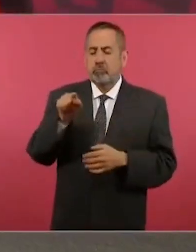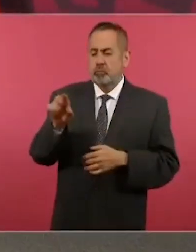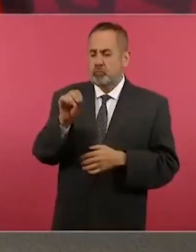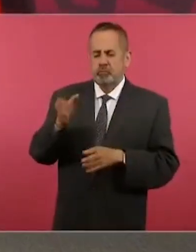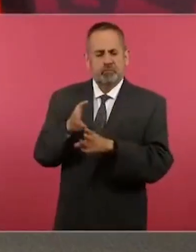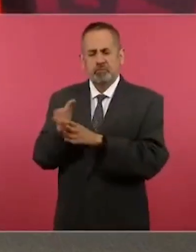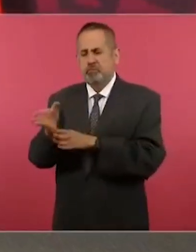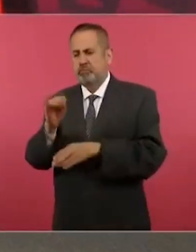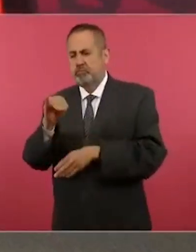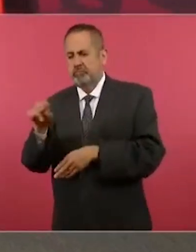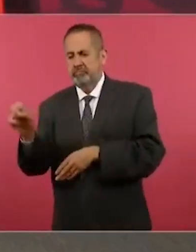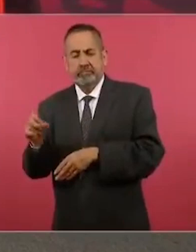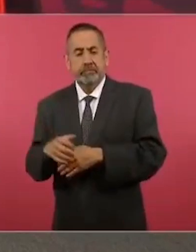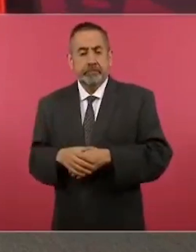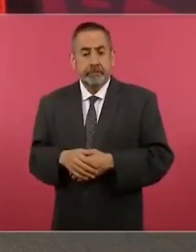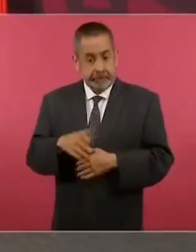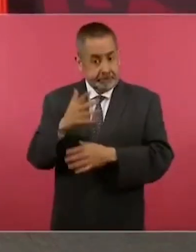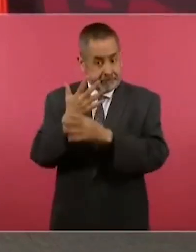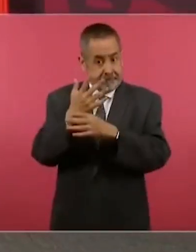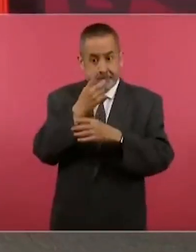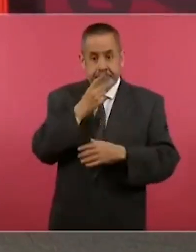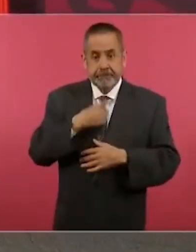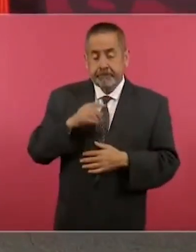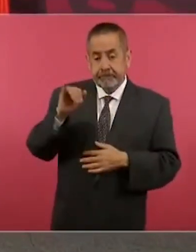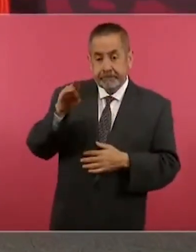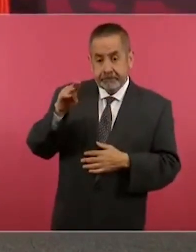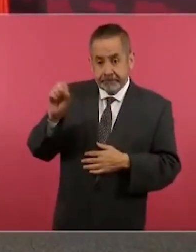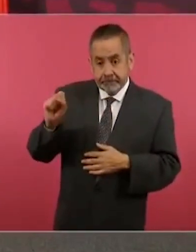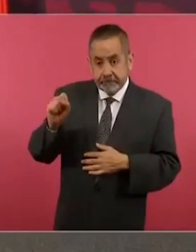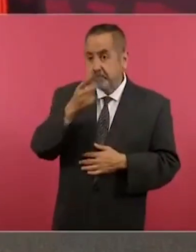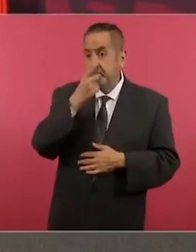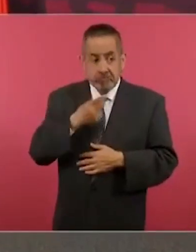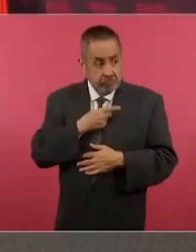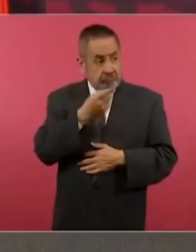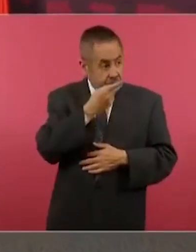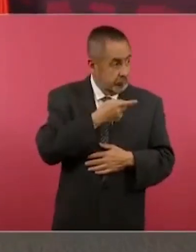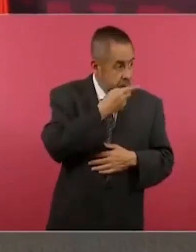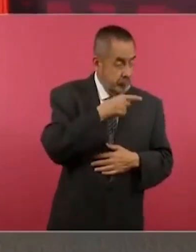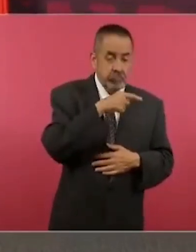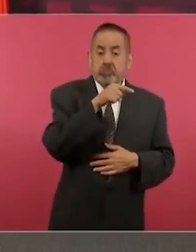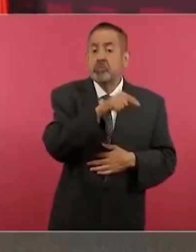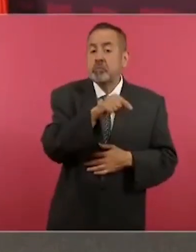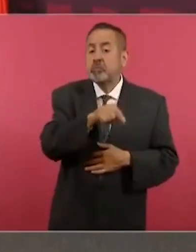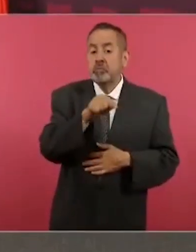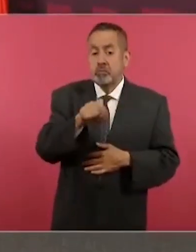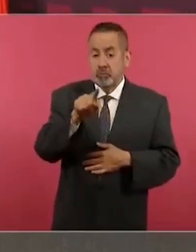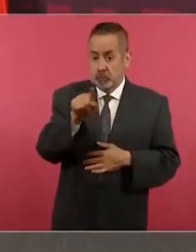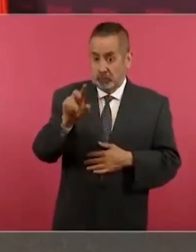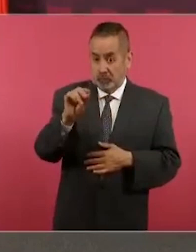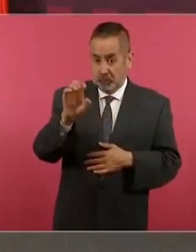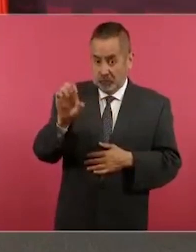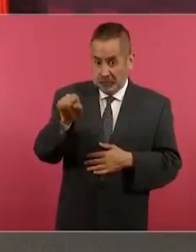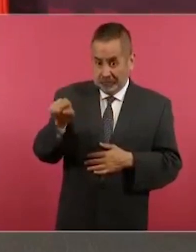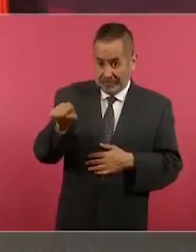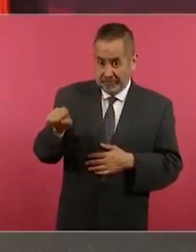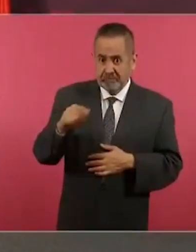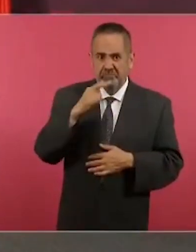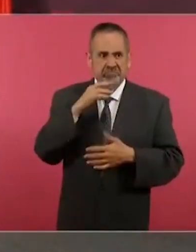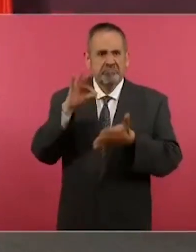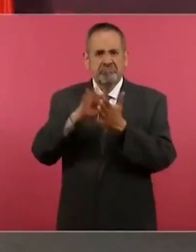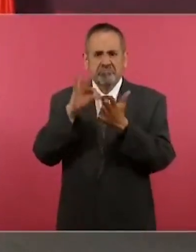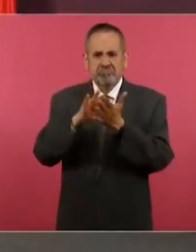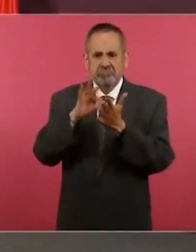según me dicen, arriba en las encuestas, pero también